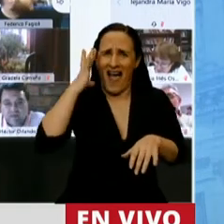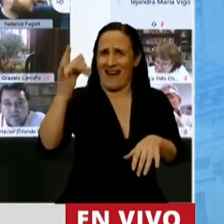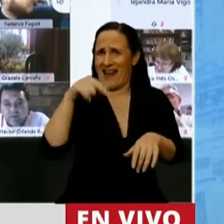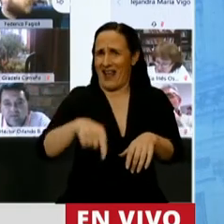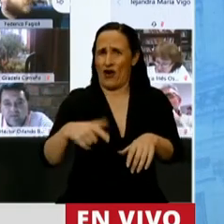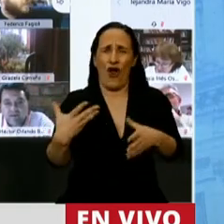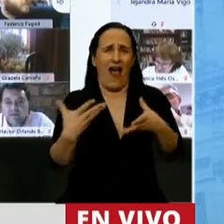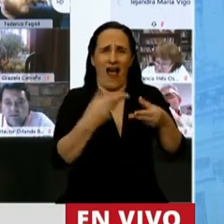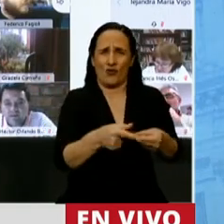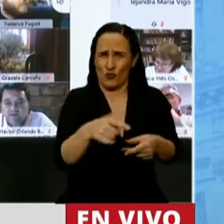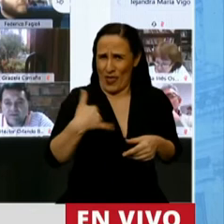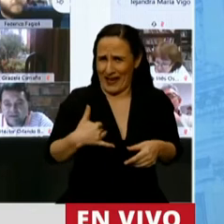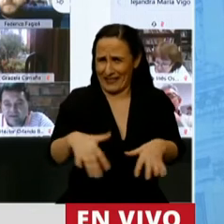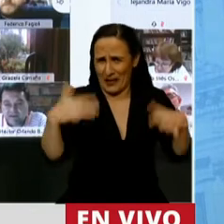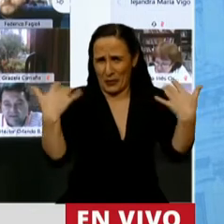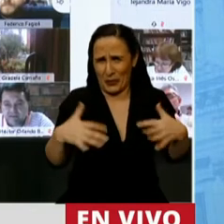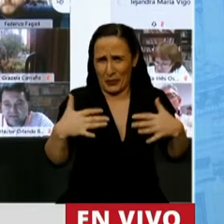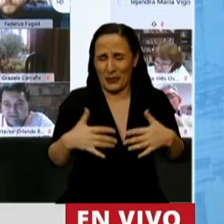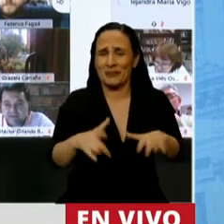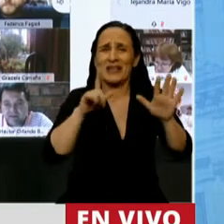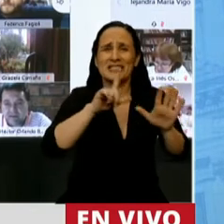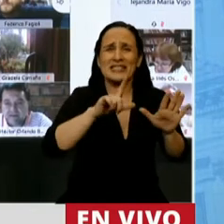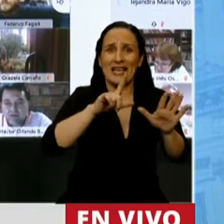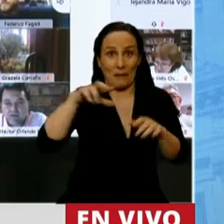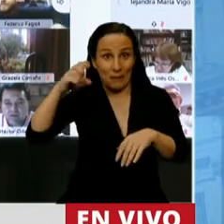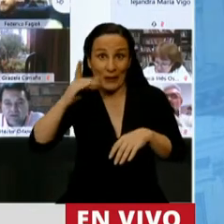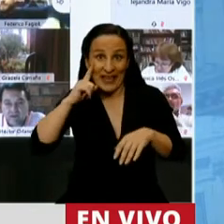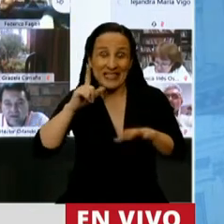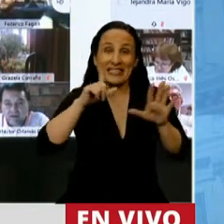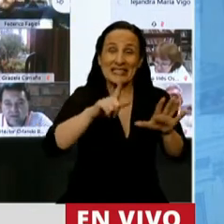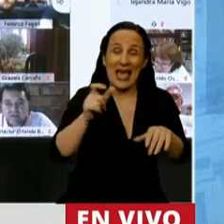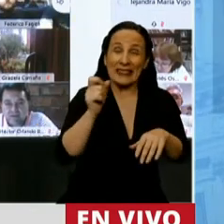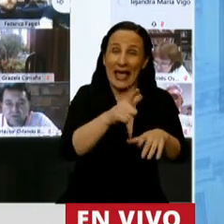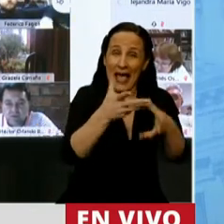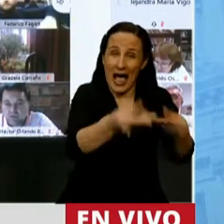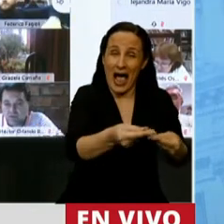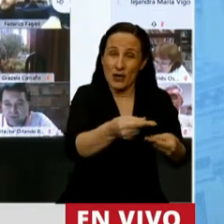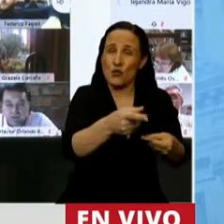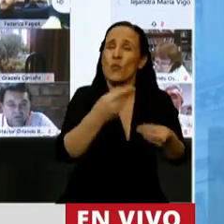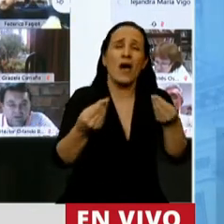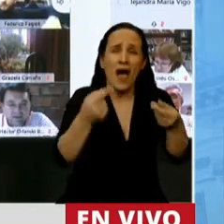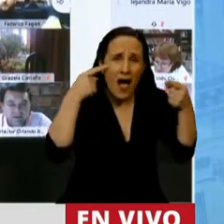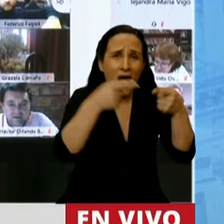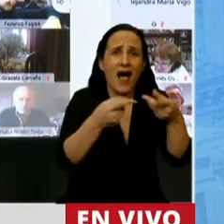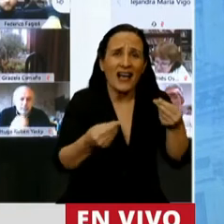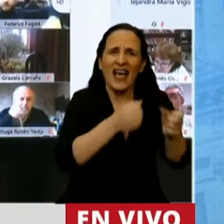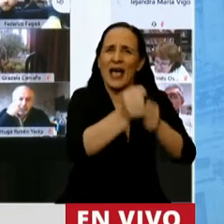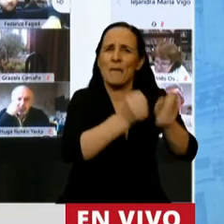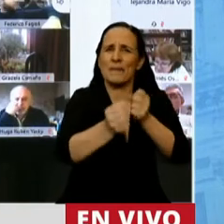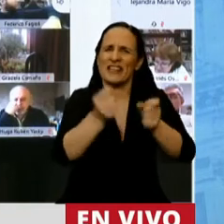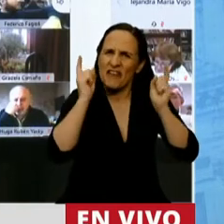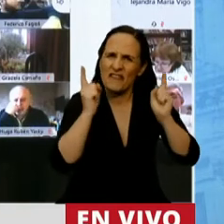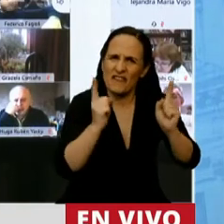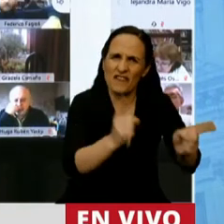dio la Argentina, de casi 7 puntos del PBI, para sostener el funcionamiento de las empresas,